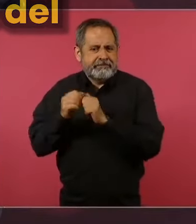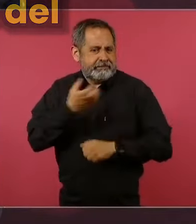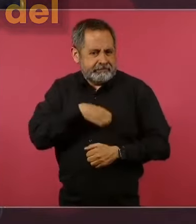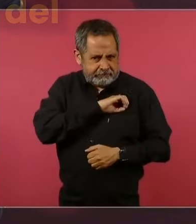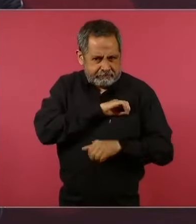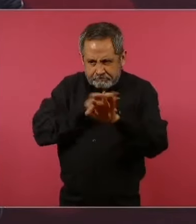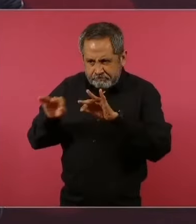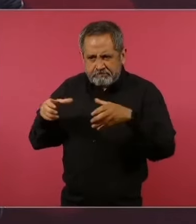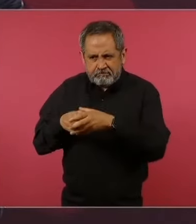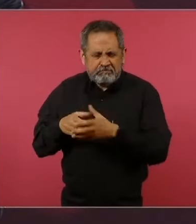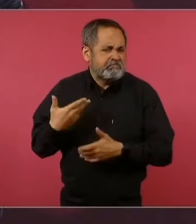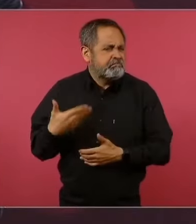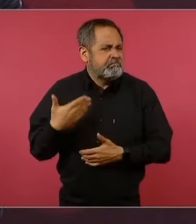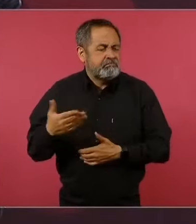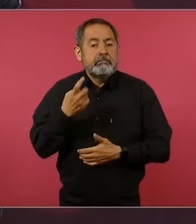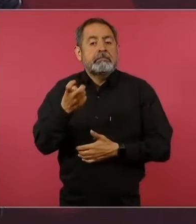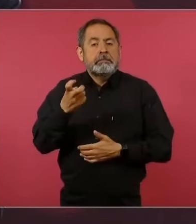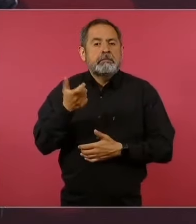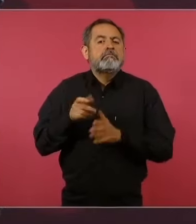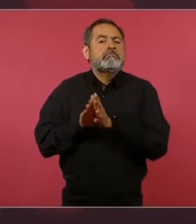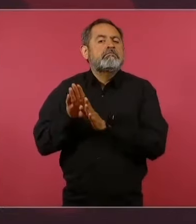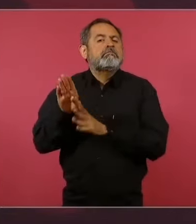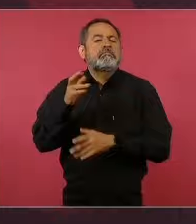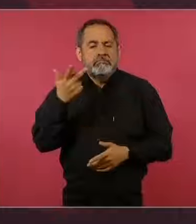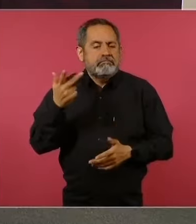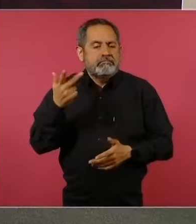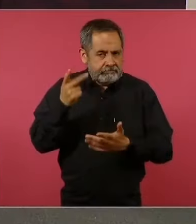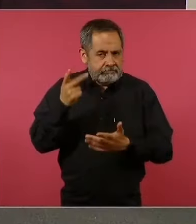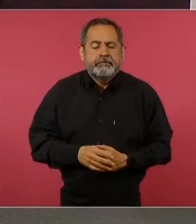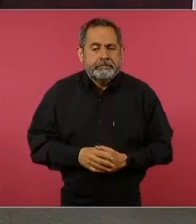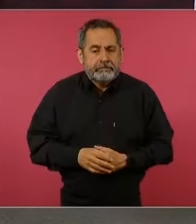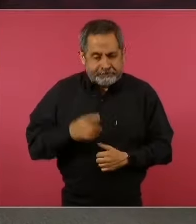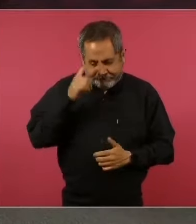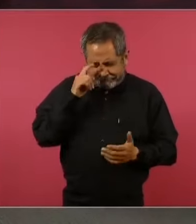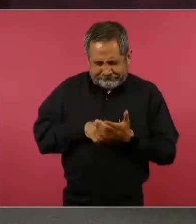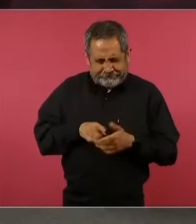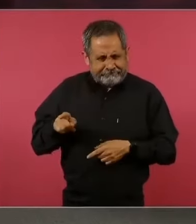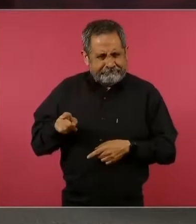desde que se decidió